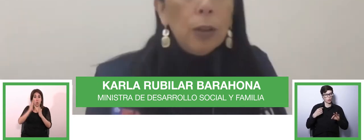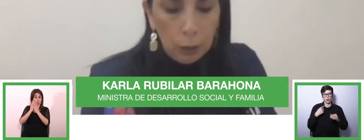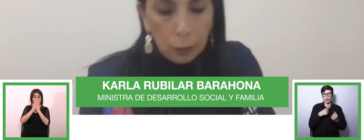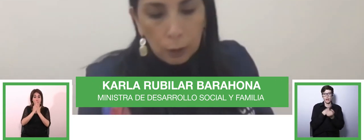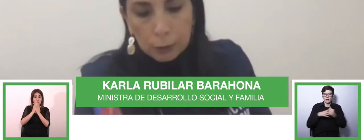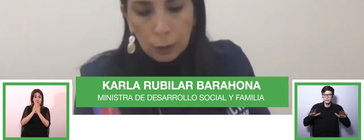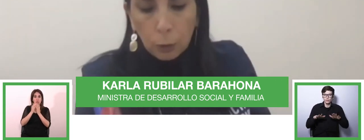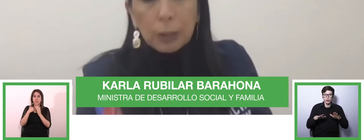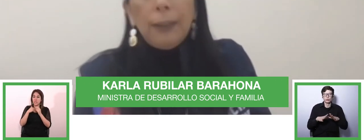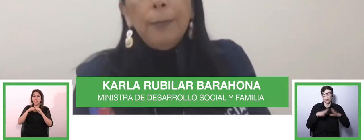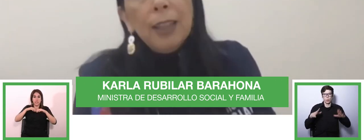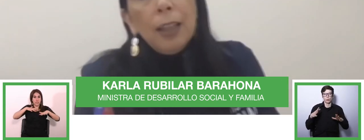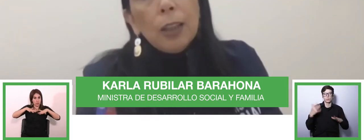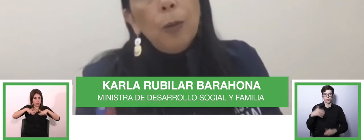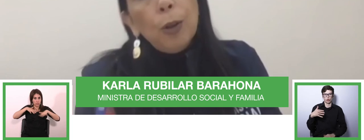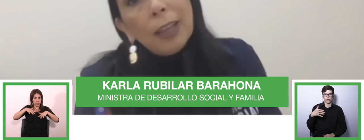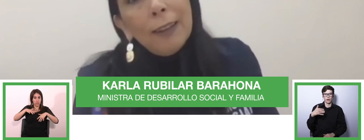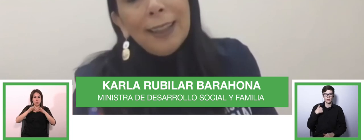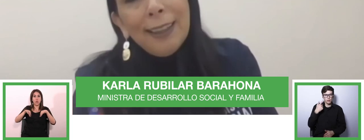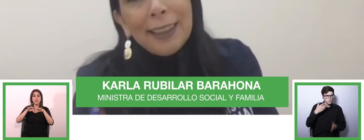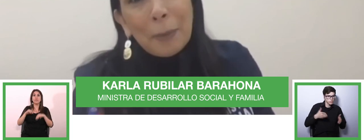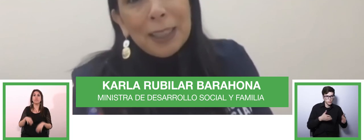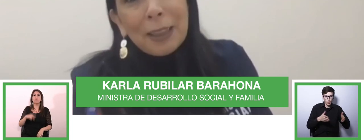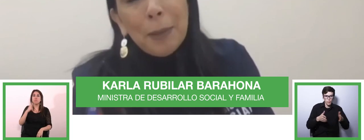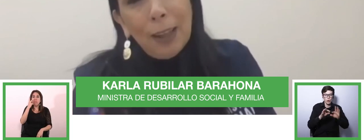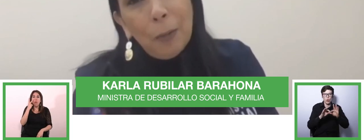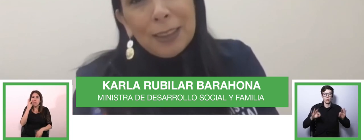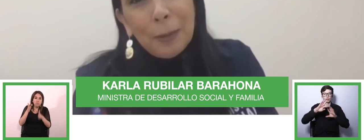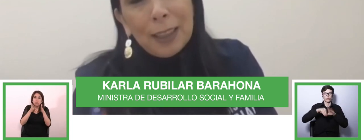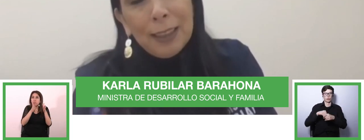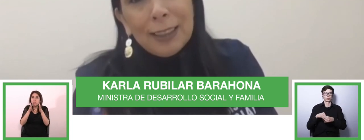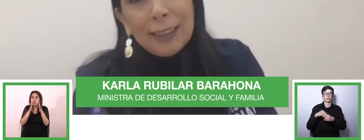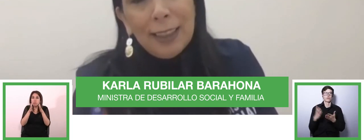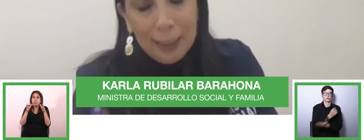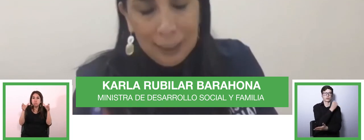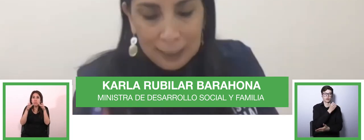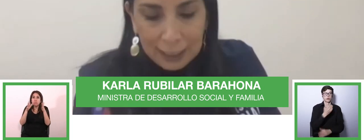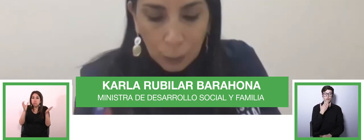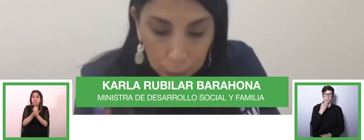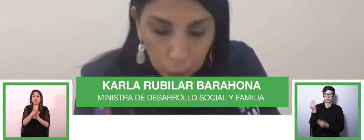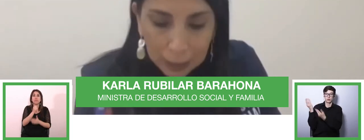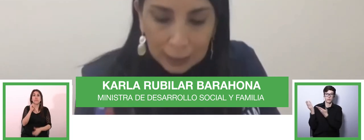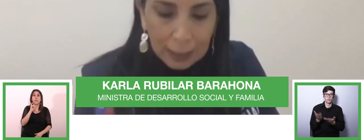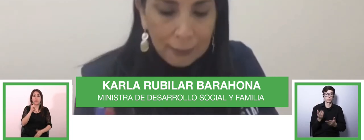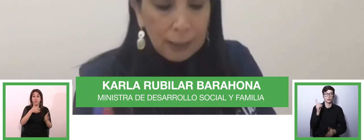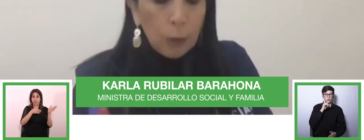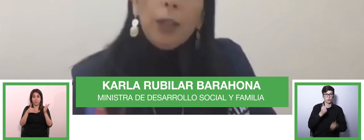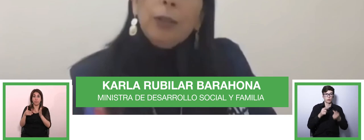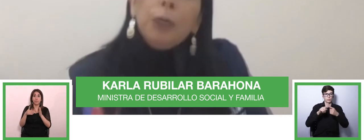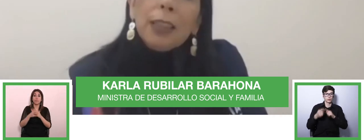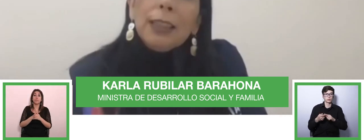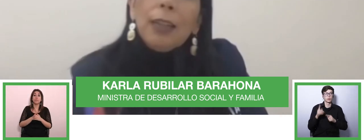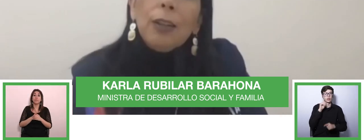camino de modelo de educación inclusiva como lo sabe quien también está invitado a participar de este encuentro tan relevante como el